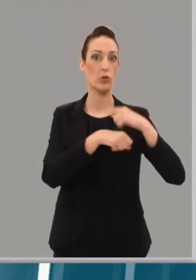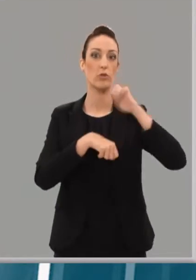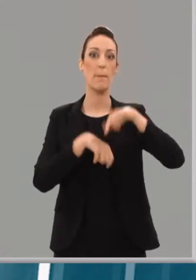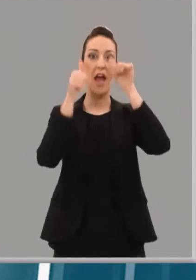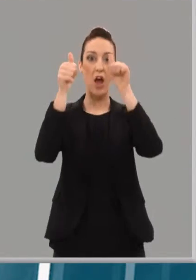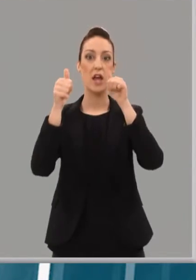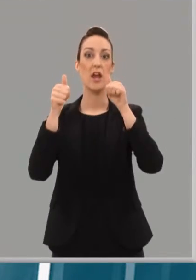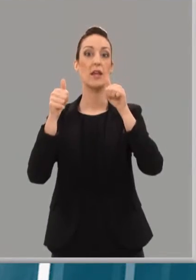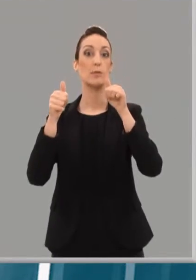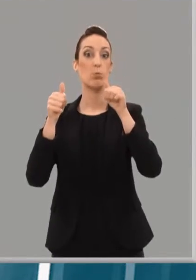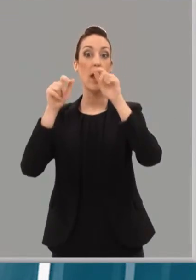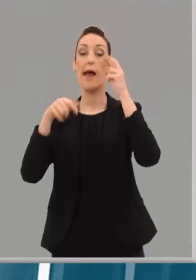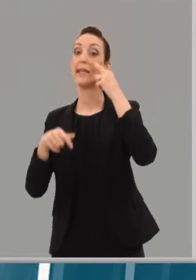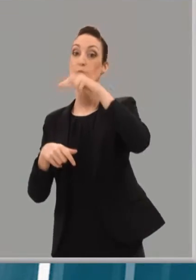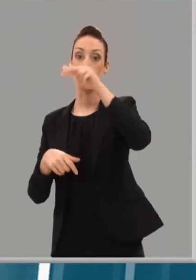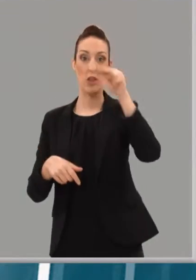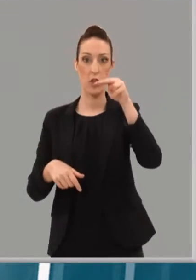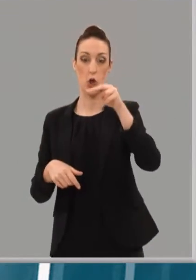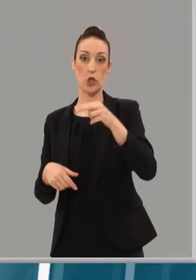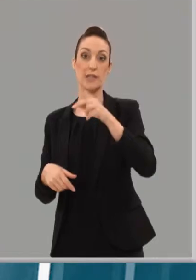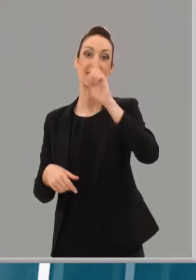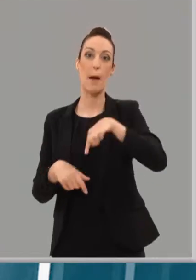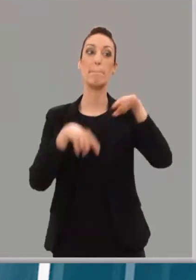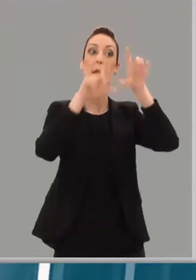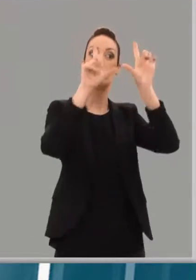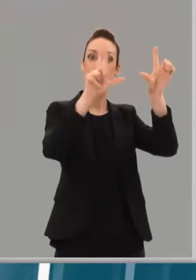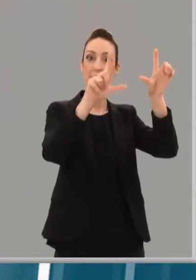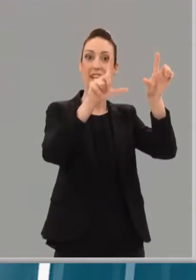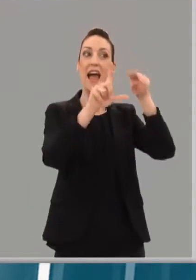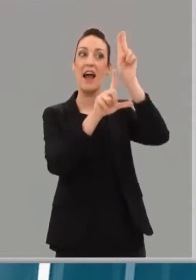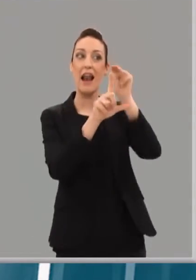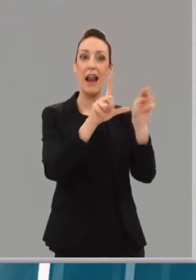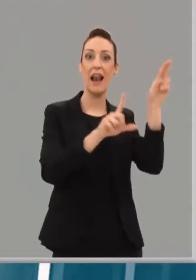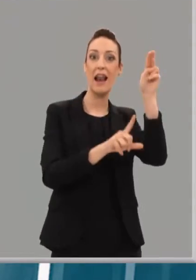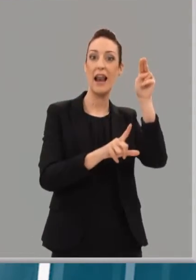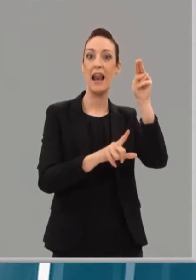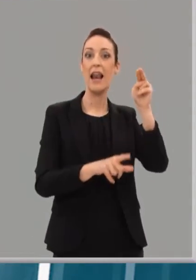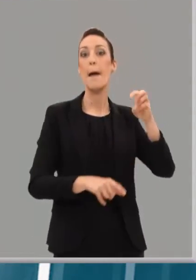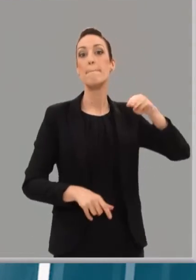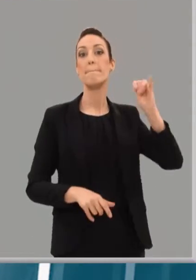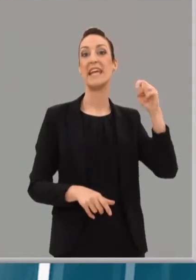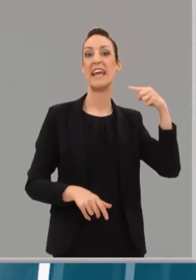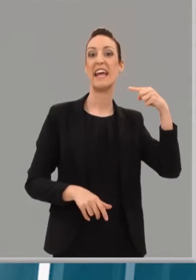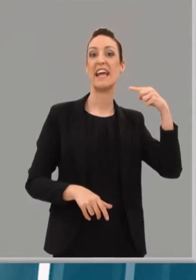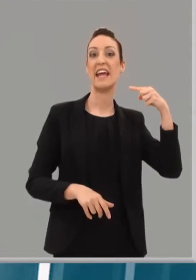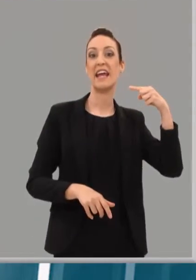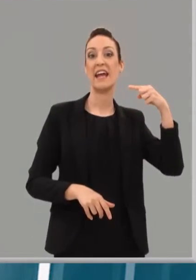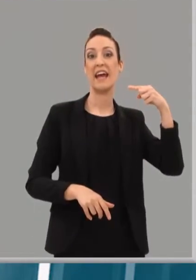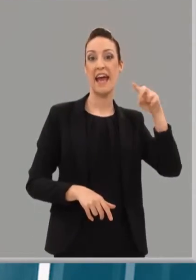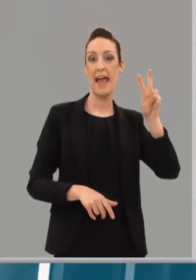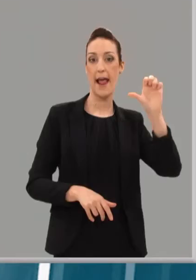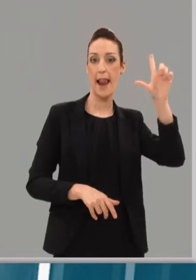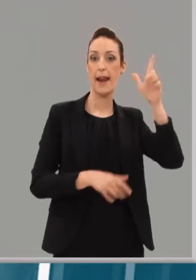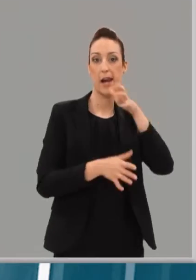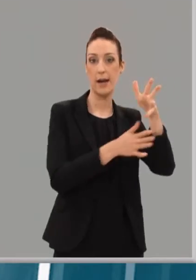historia del festival y otra pictórica con lienzos de artistas como Miguel Ríos o Joaquín Sabina. Estas son las novedades,